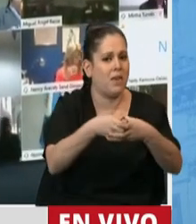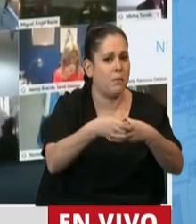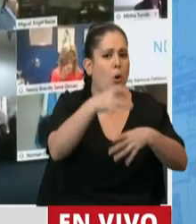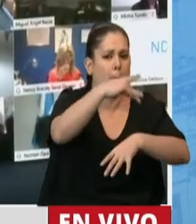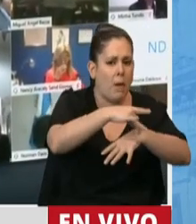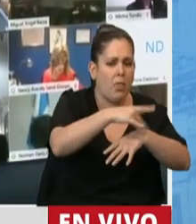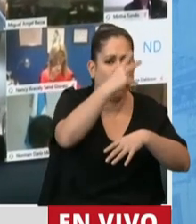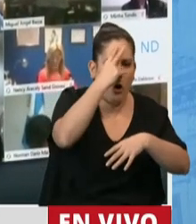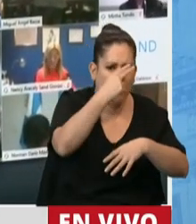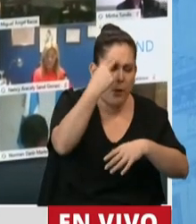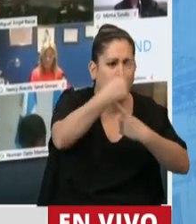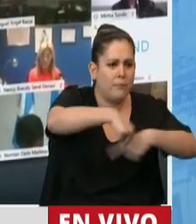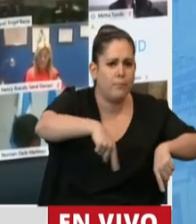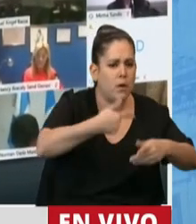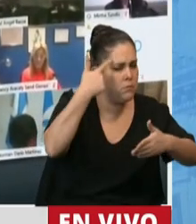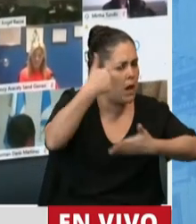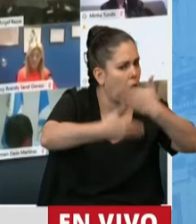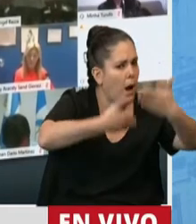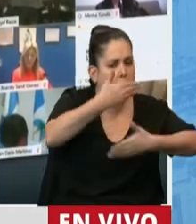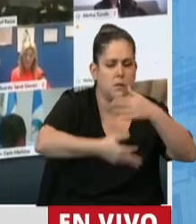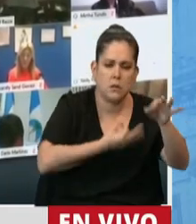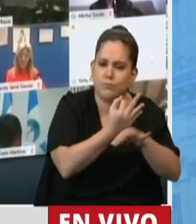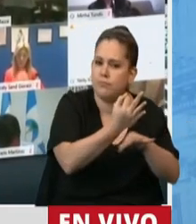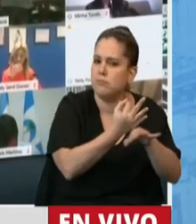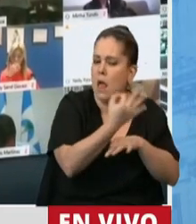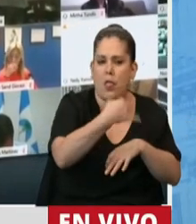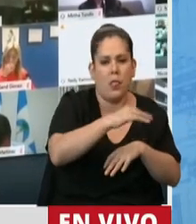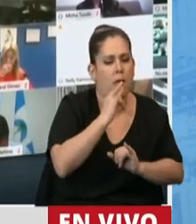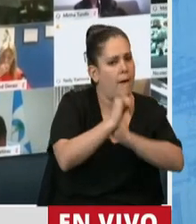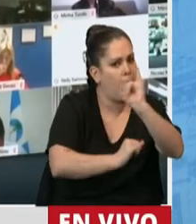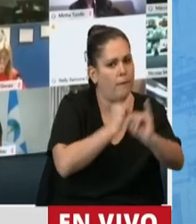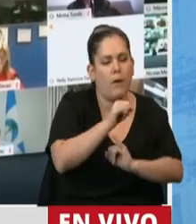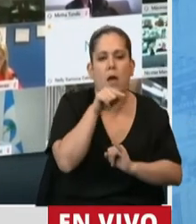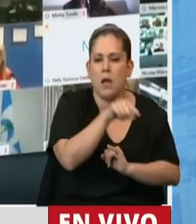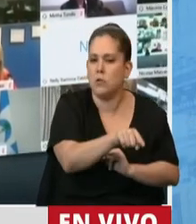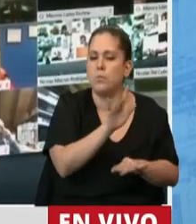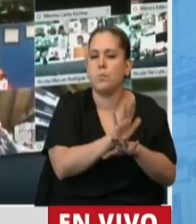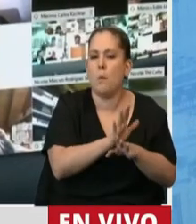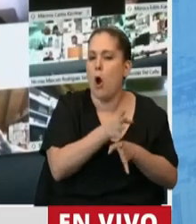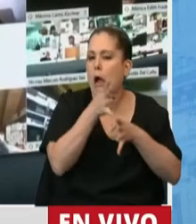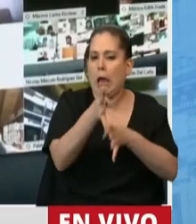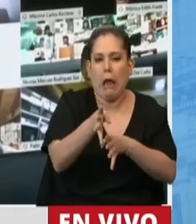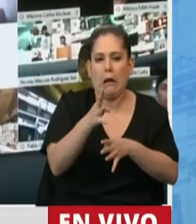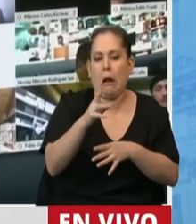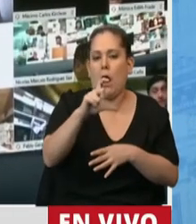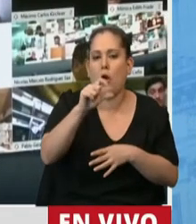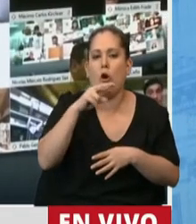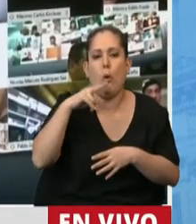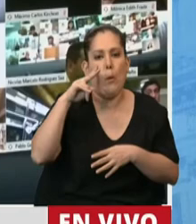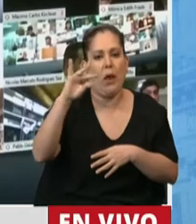salud debe ser una prioridad en esta batalla contra el COVID-19. Señor Presidente,